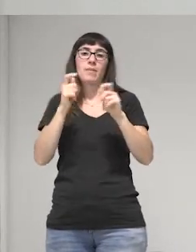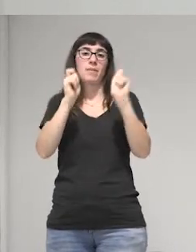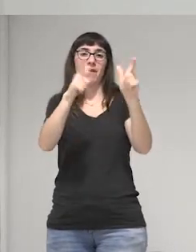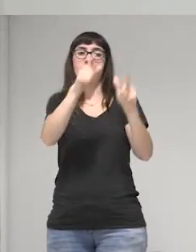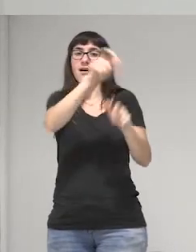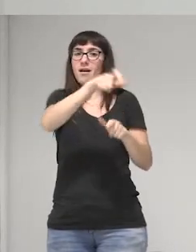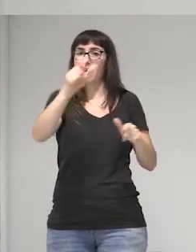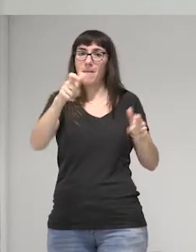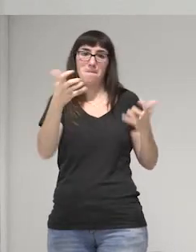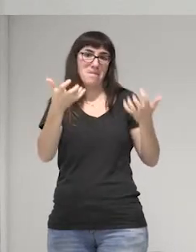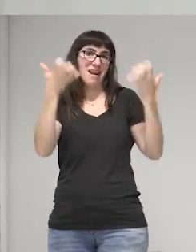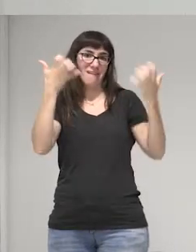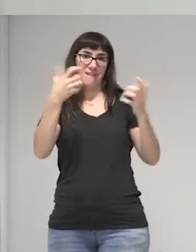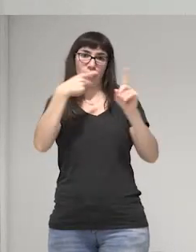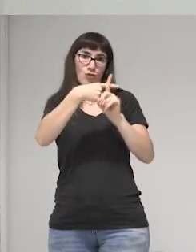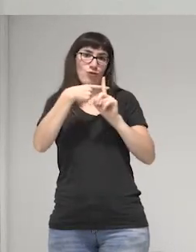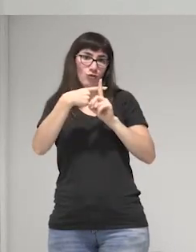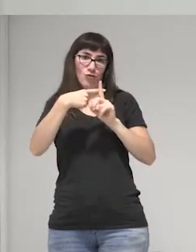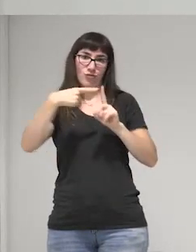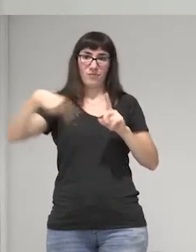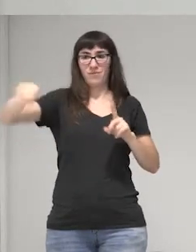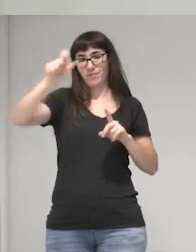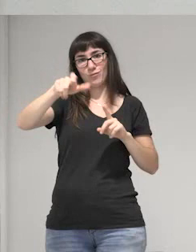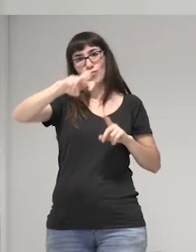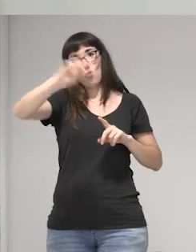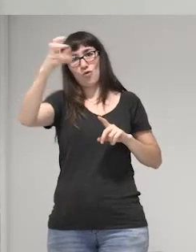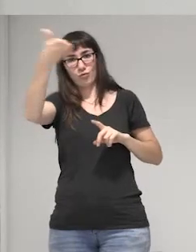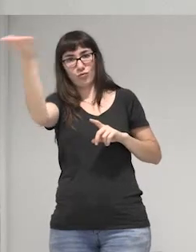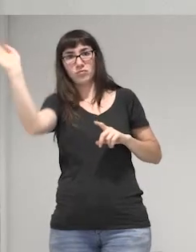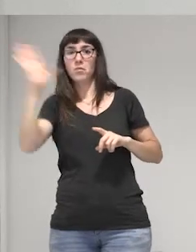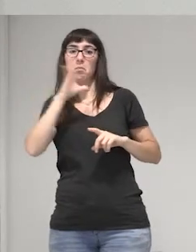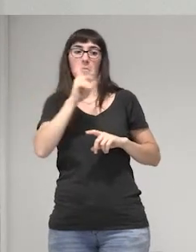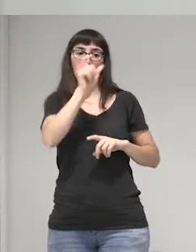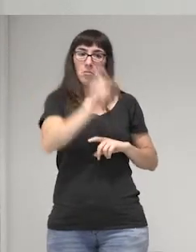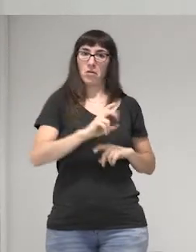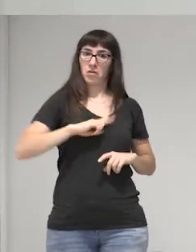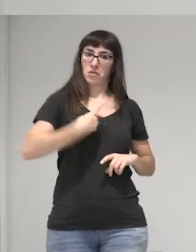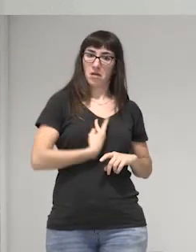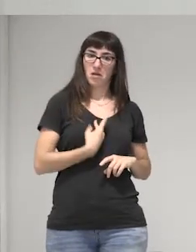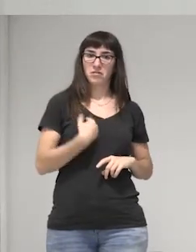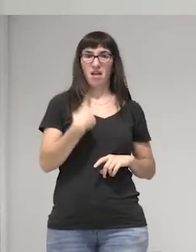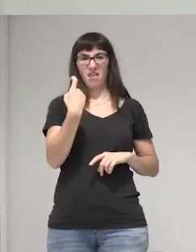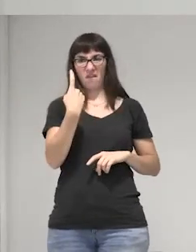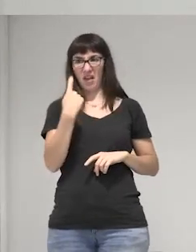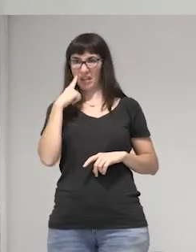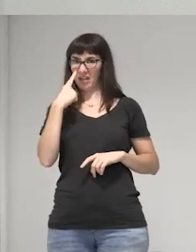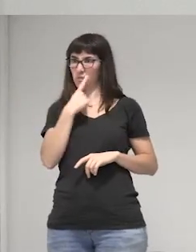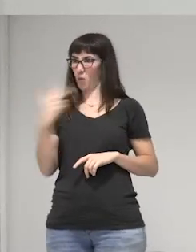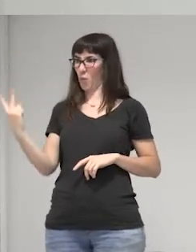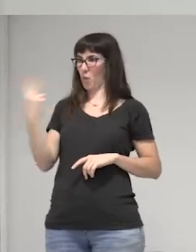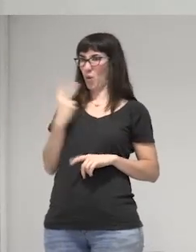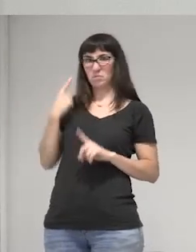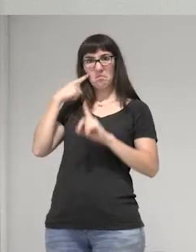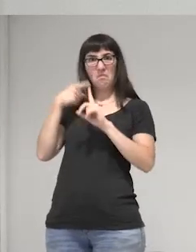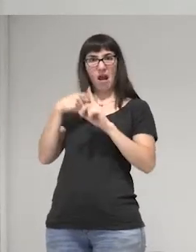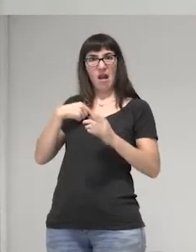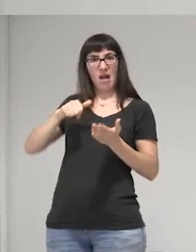terceros es porque no puede ser de que una persona trans necesite dos testigos para que le den su identidad